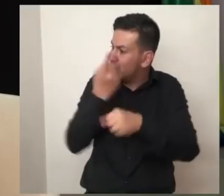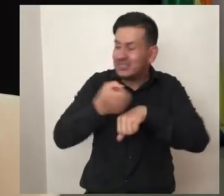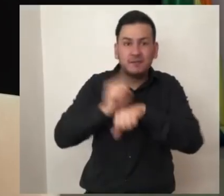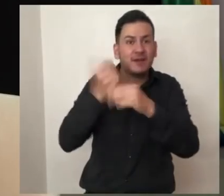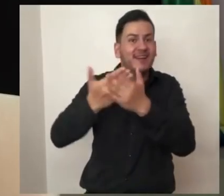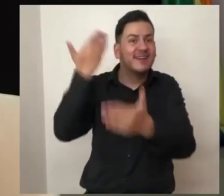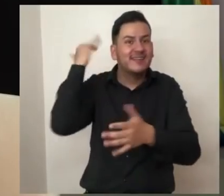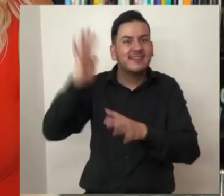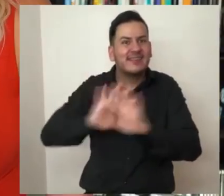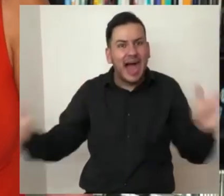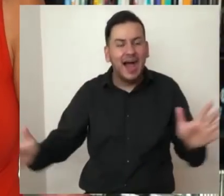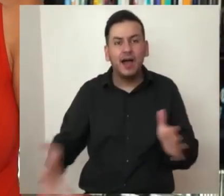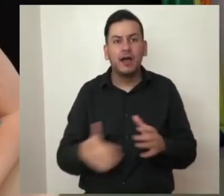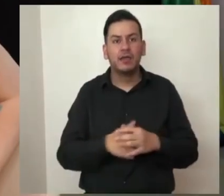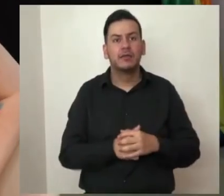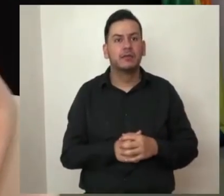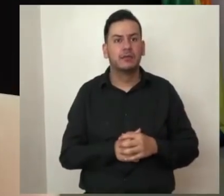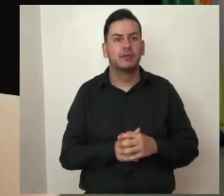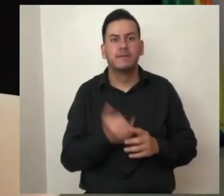la semana pasada.